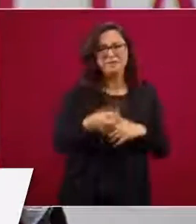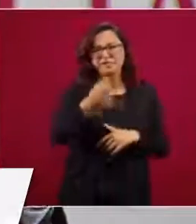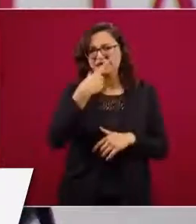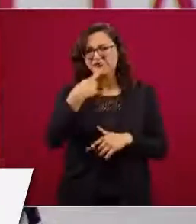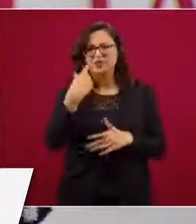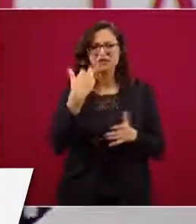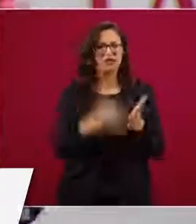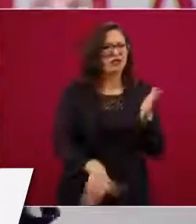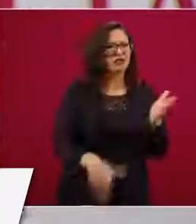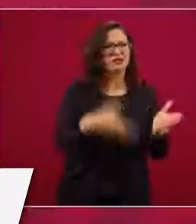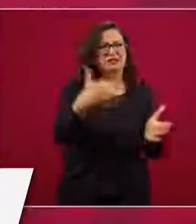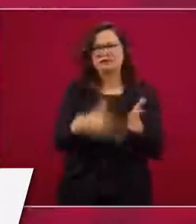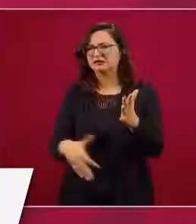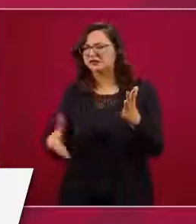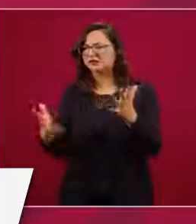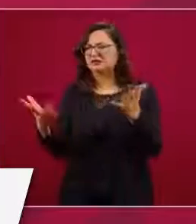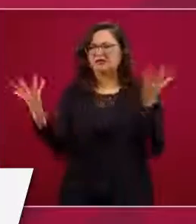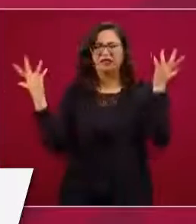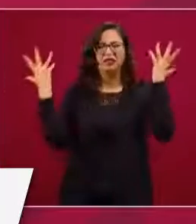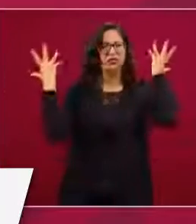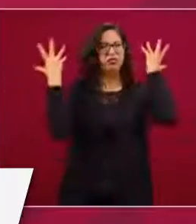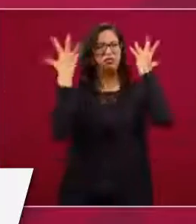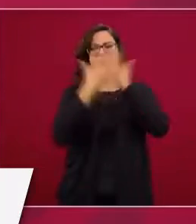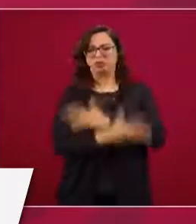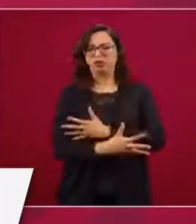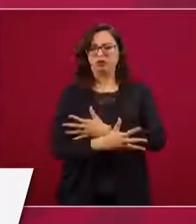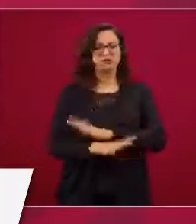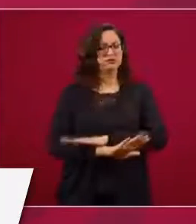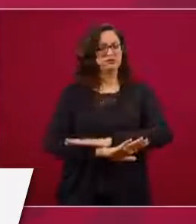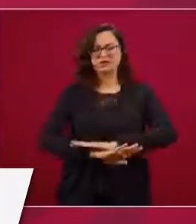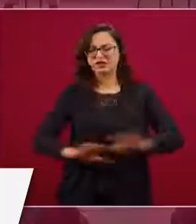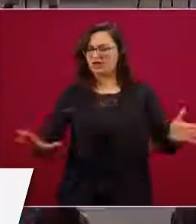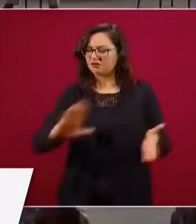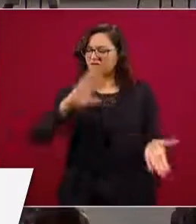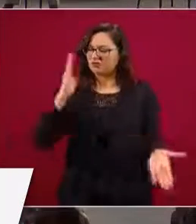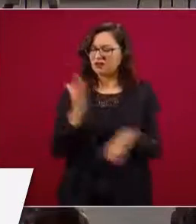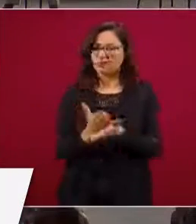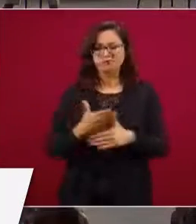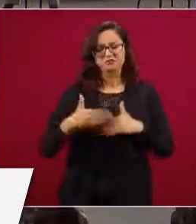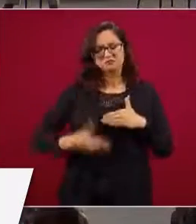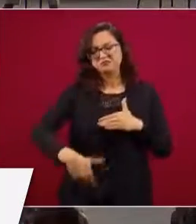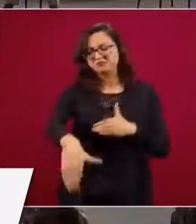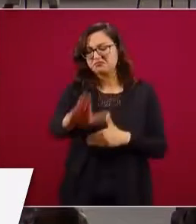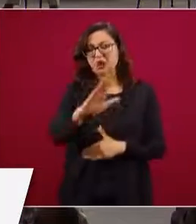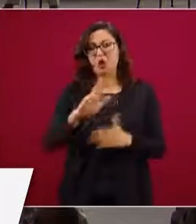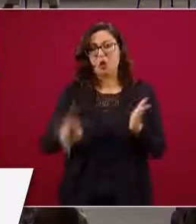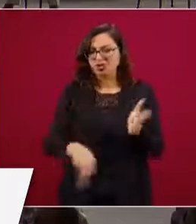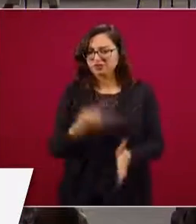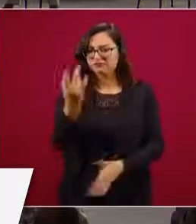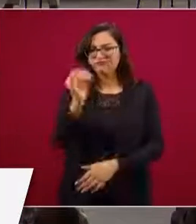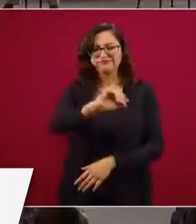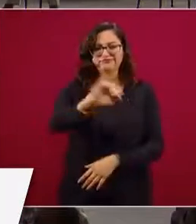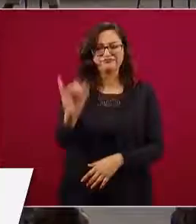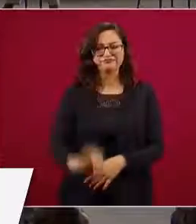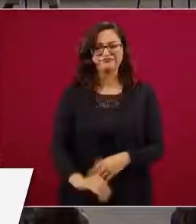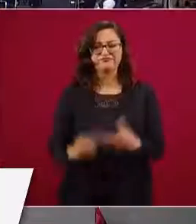muy escandalosos. Nunca más en México volverá a haber algo así a partir de hoy. Muchas gracias.